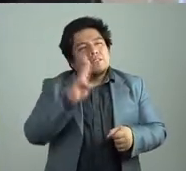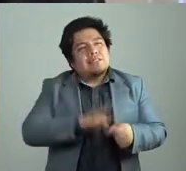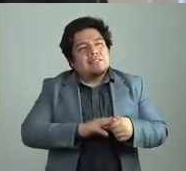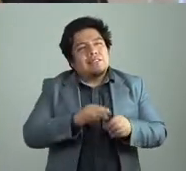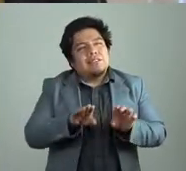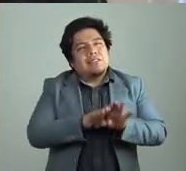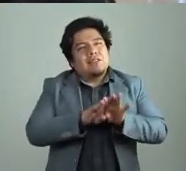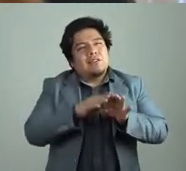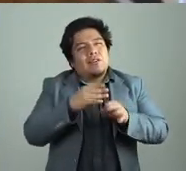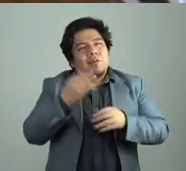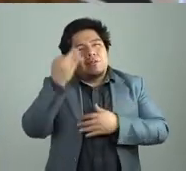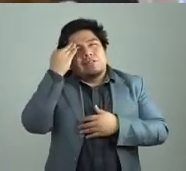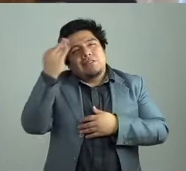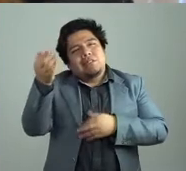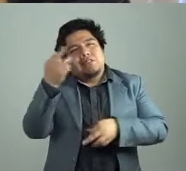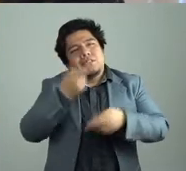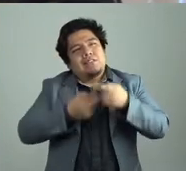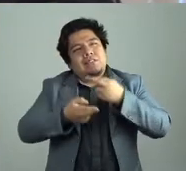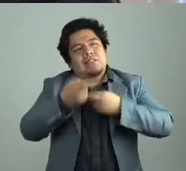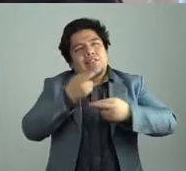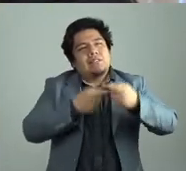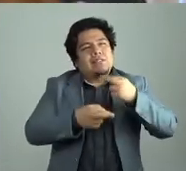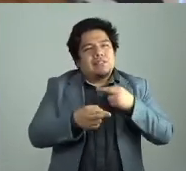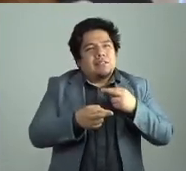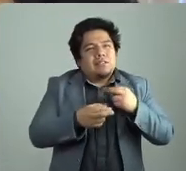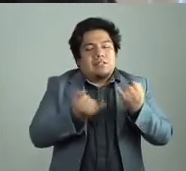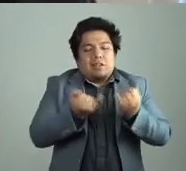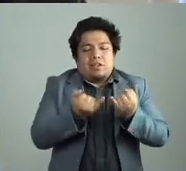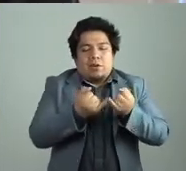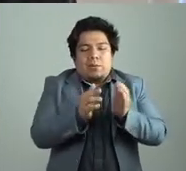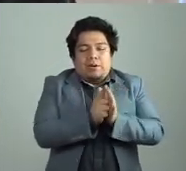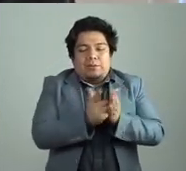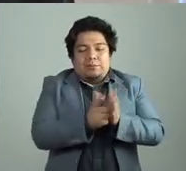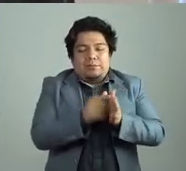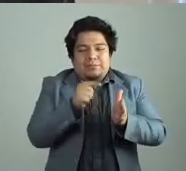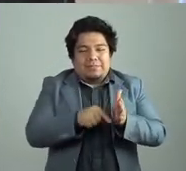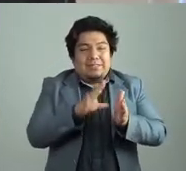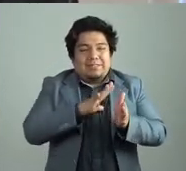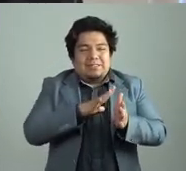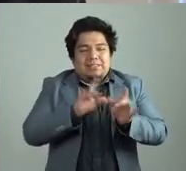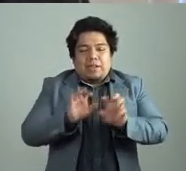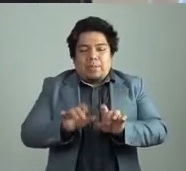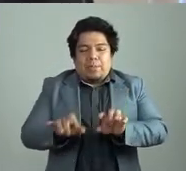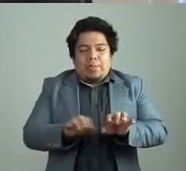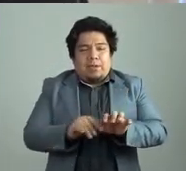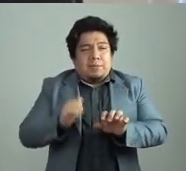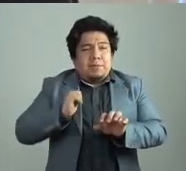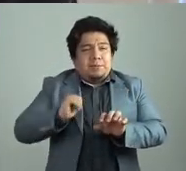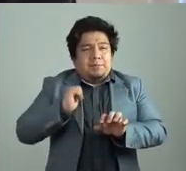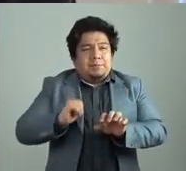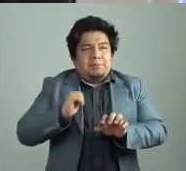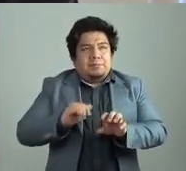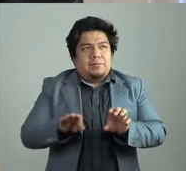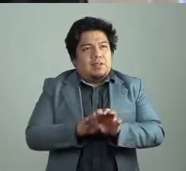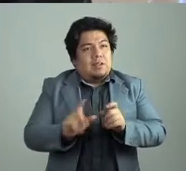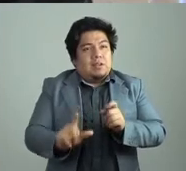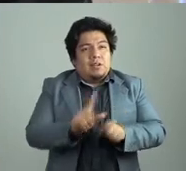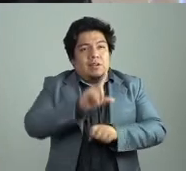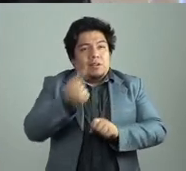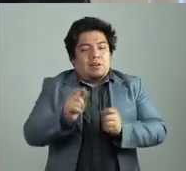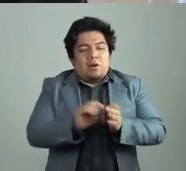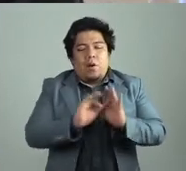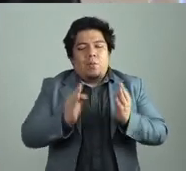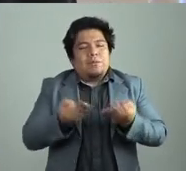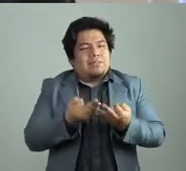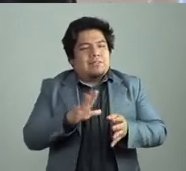Y luego eso, que hago, esos textos que aparecen a máquina, ¿no? Que aparte se convierten en unas piezas que no tienen